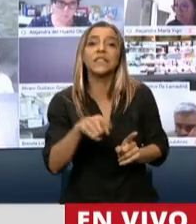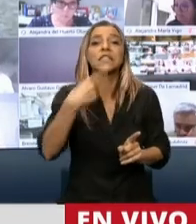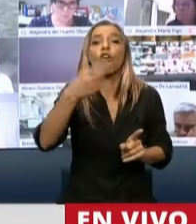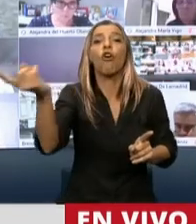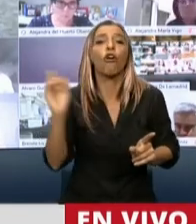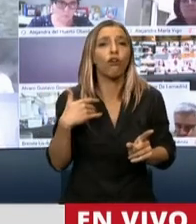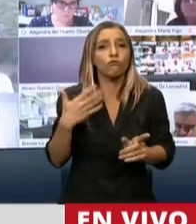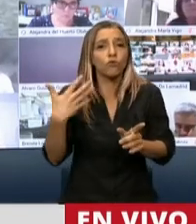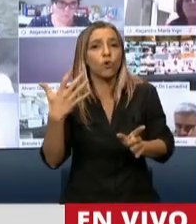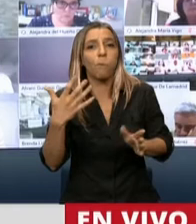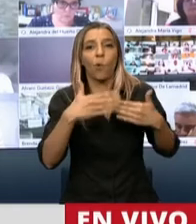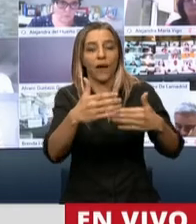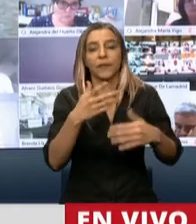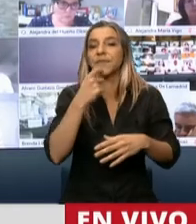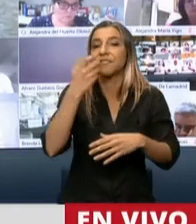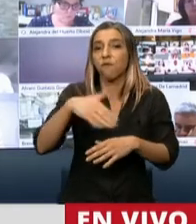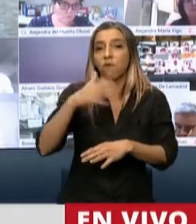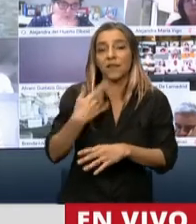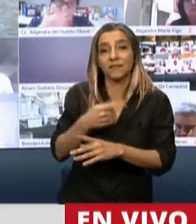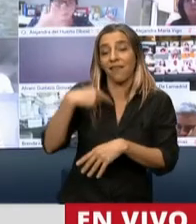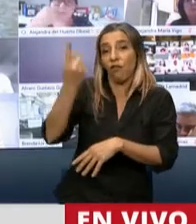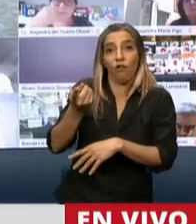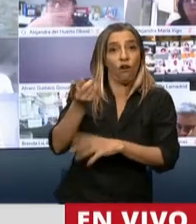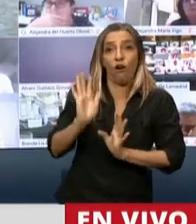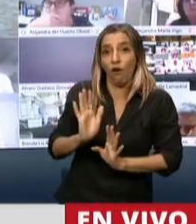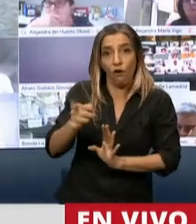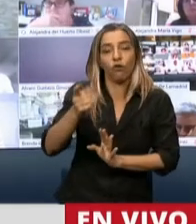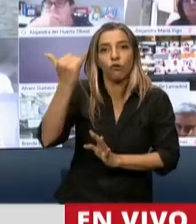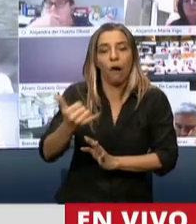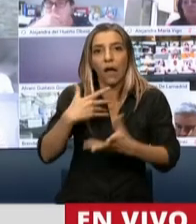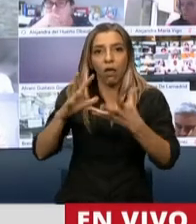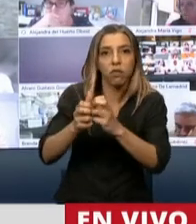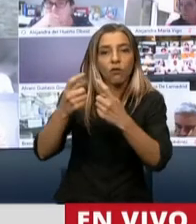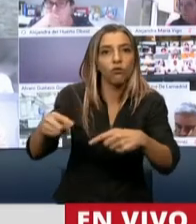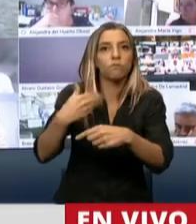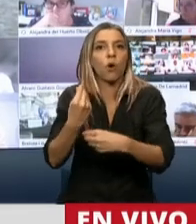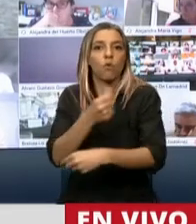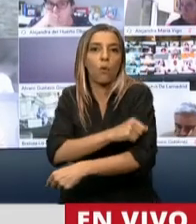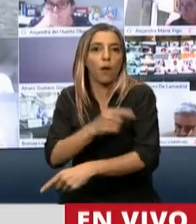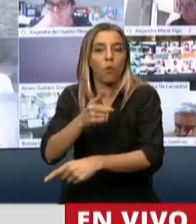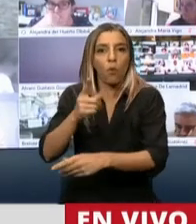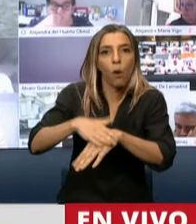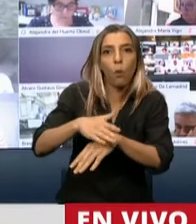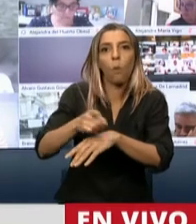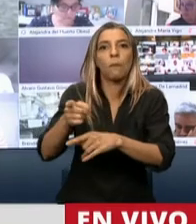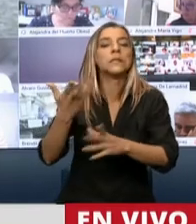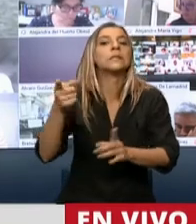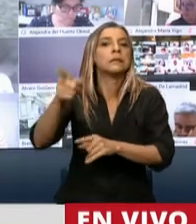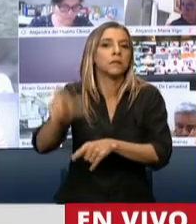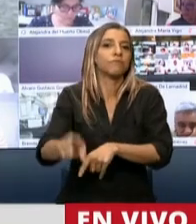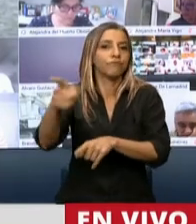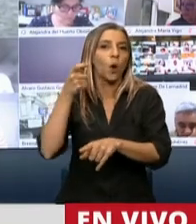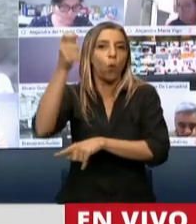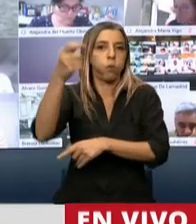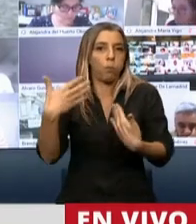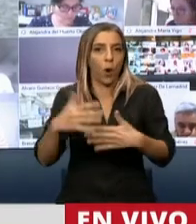el proyecto dice que si un tercero se ha visto afectado por alguna situación que tenga que ver con la vacuna, podrá generar su demanda